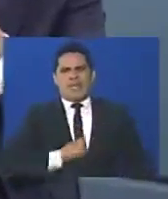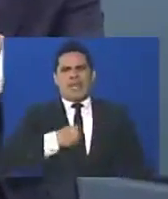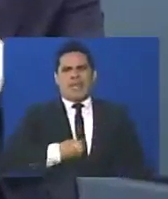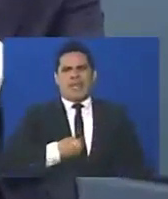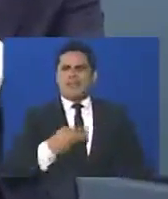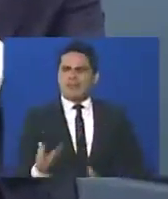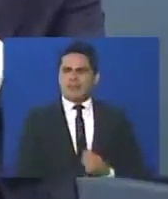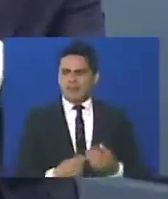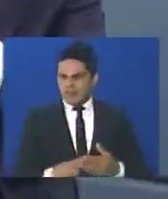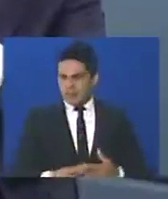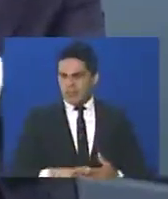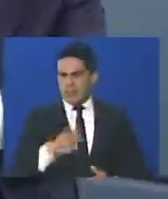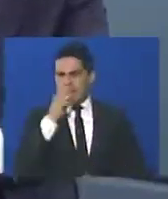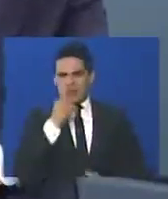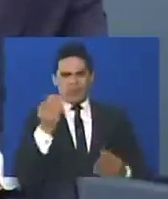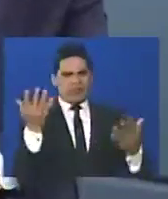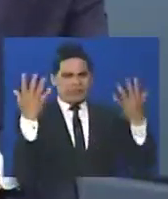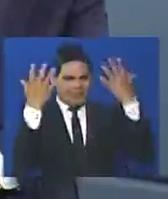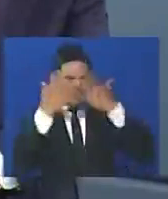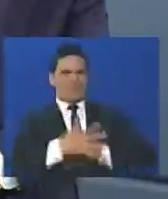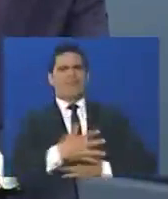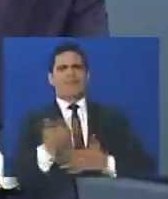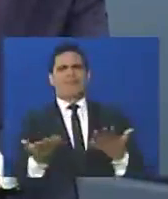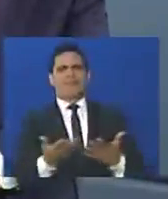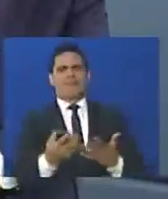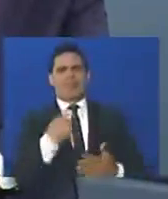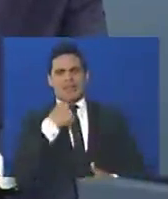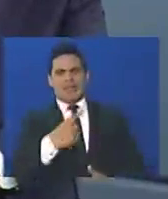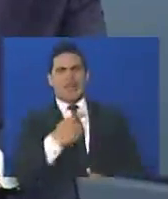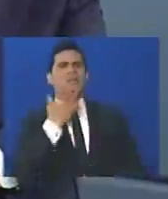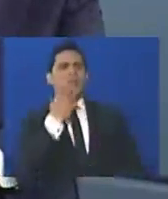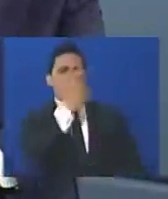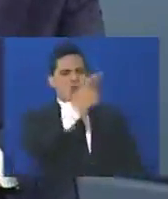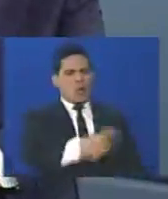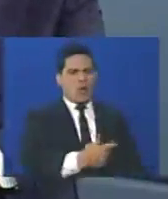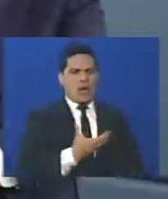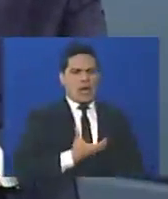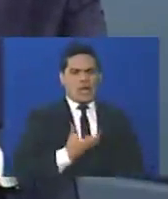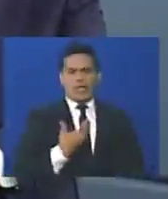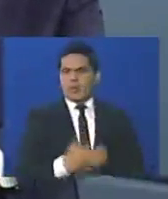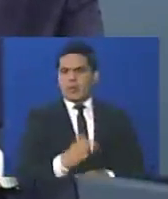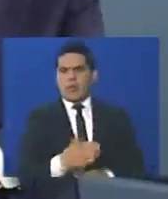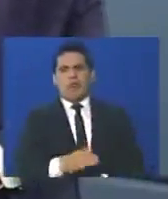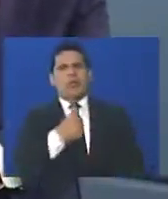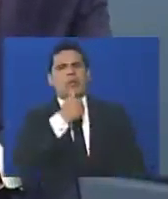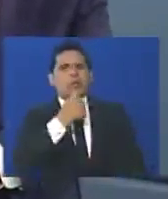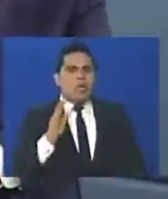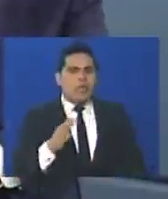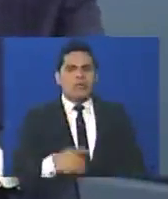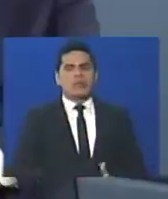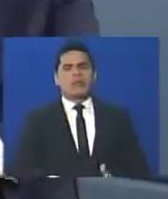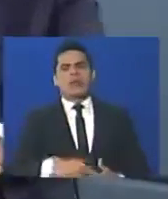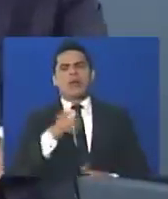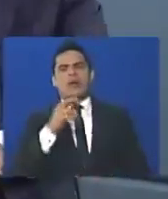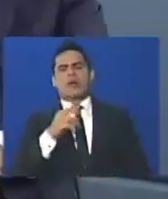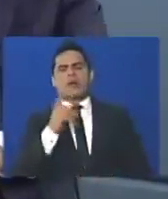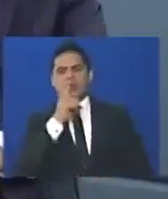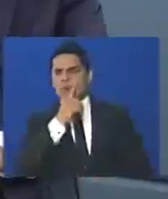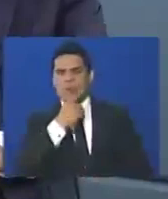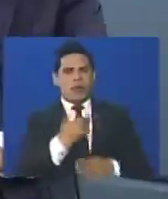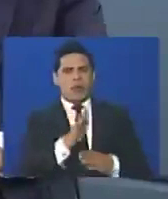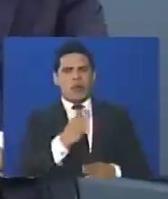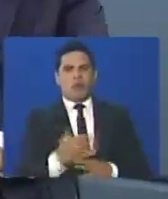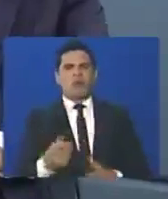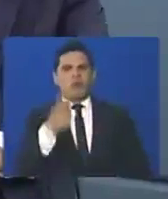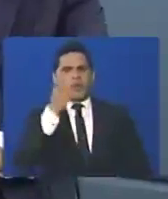primero no tiene ninguna lógica, instruirle a una gente, a un alcalde cualquiera, sea quien sea, sea Jorge Rodríguez, o sea Ramón Muchacho,